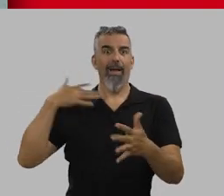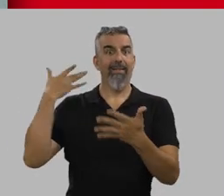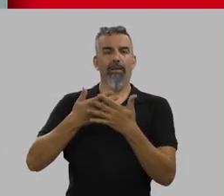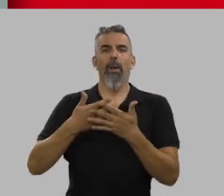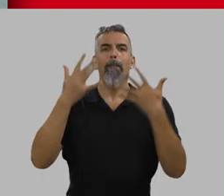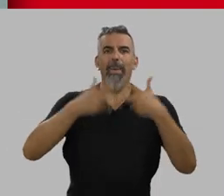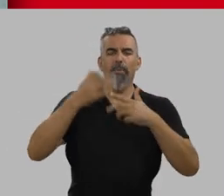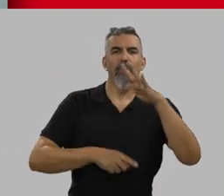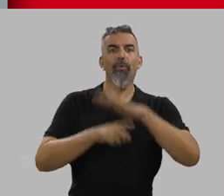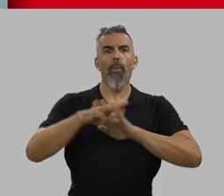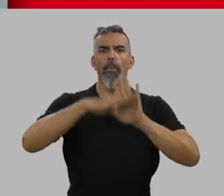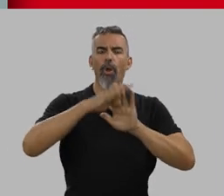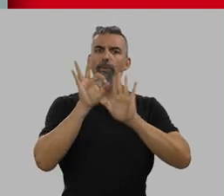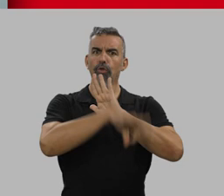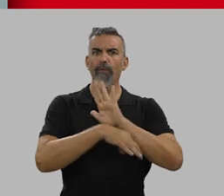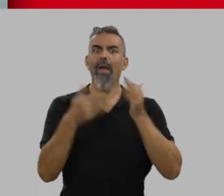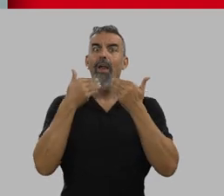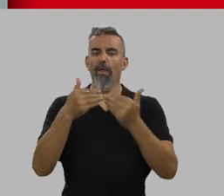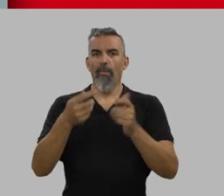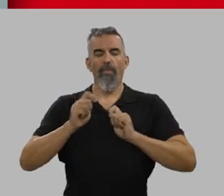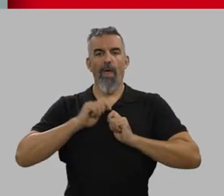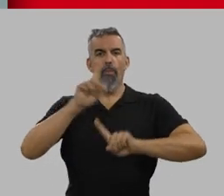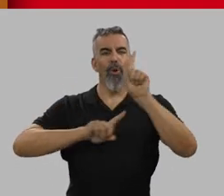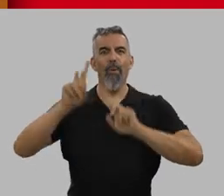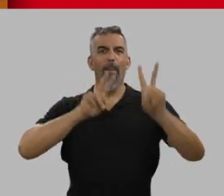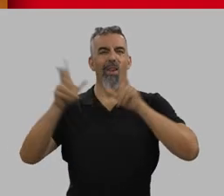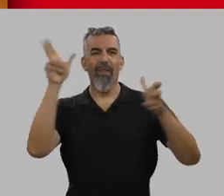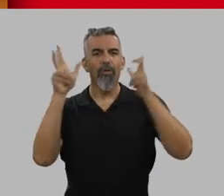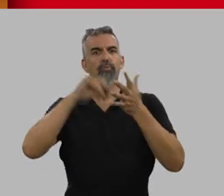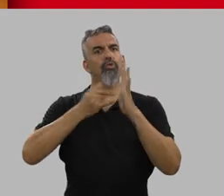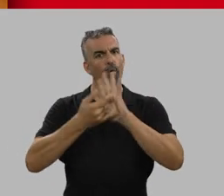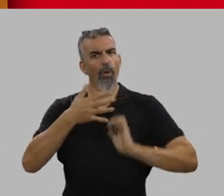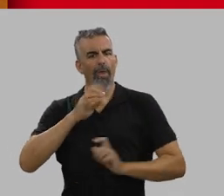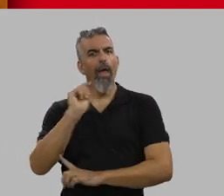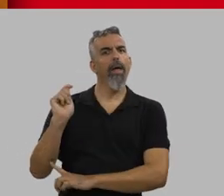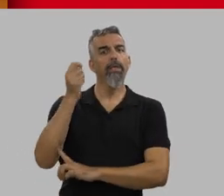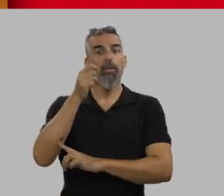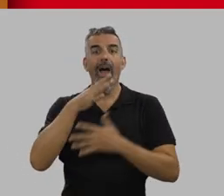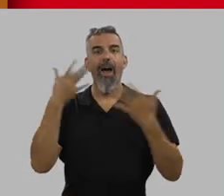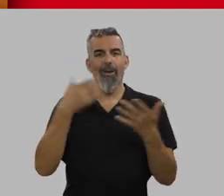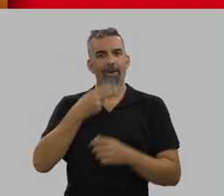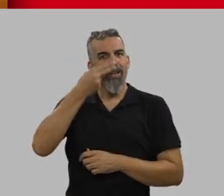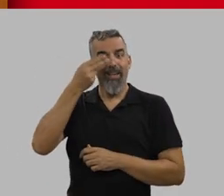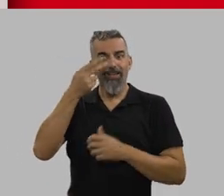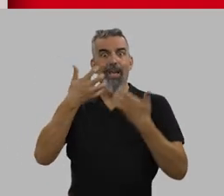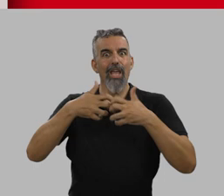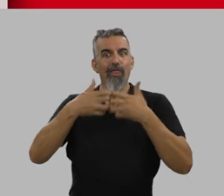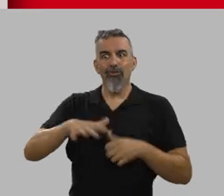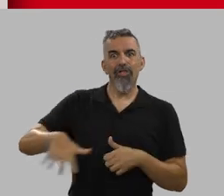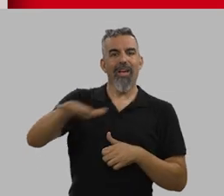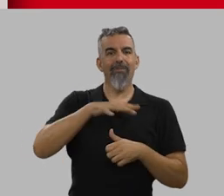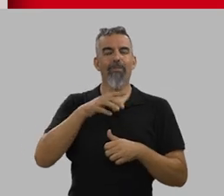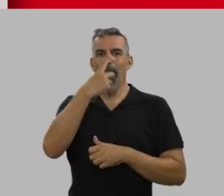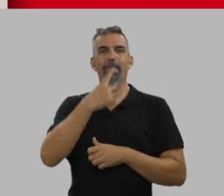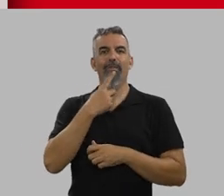cuenta. Desde hace unos años el avance de las técnicas matemáticas, hardware y software han permitido resolver muchos de los problemas de percepción visual con éxito. Así